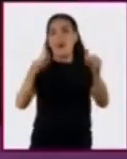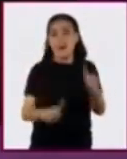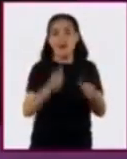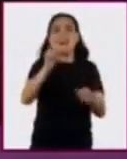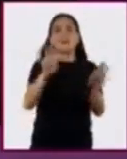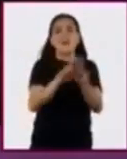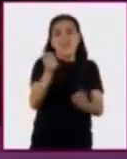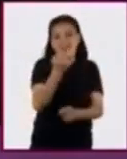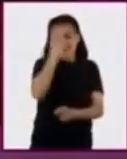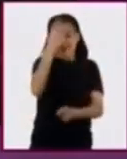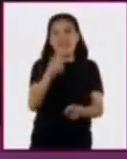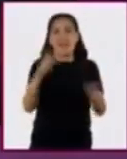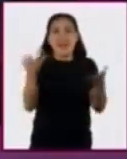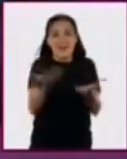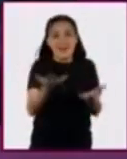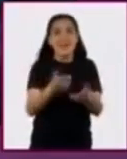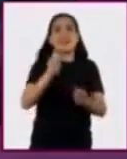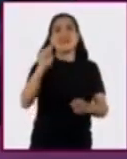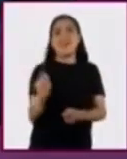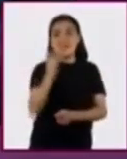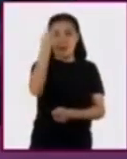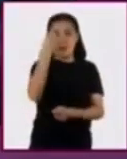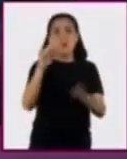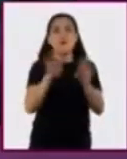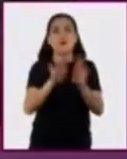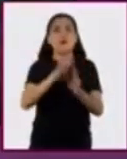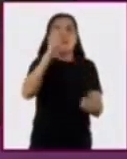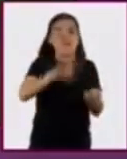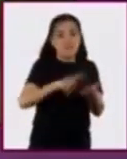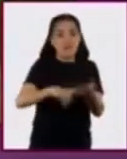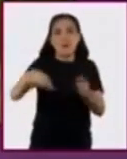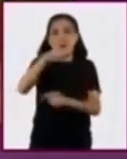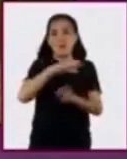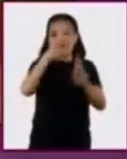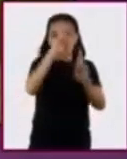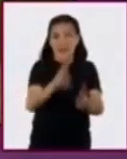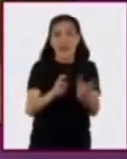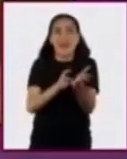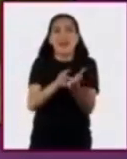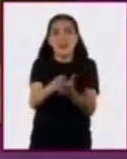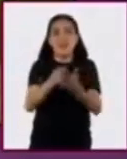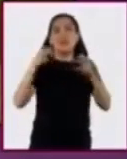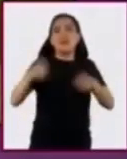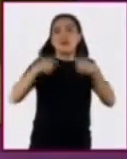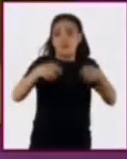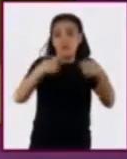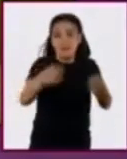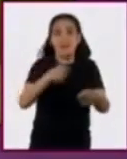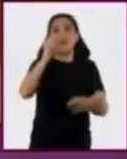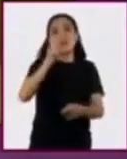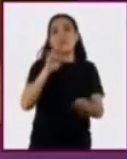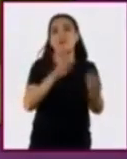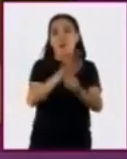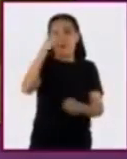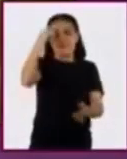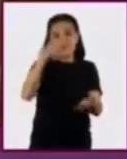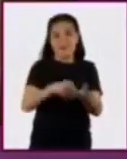invenciones, tecnología, sistemas de valores, derechos, tradiciones y creencias.